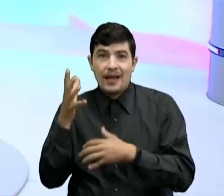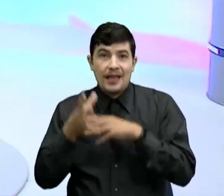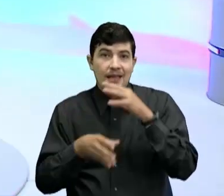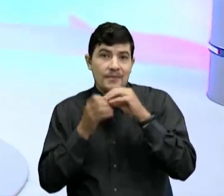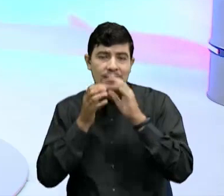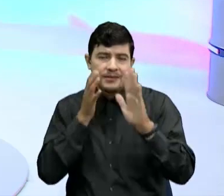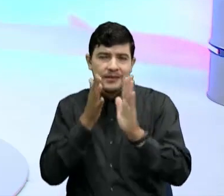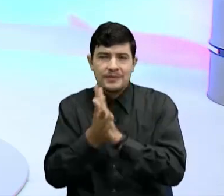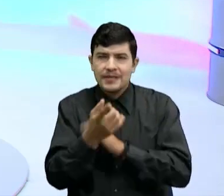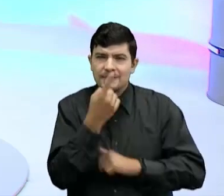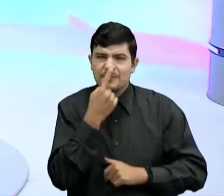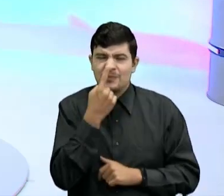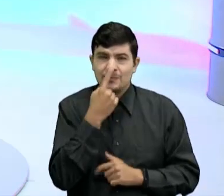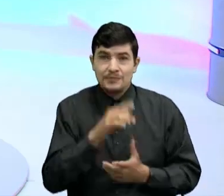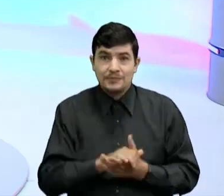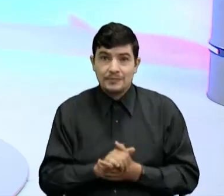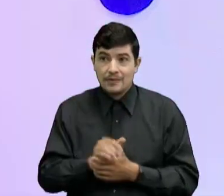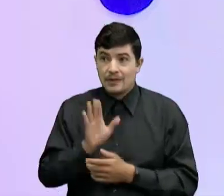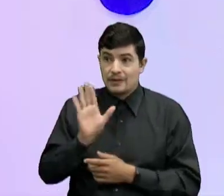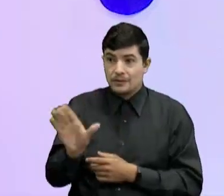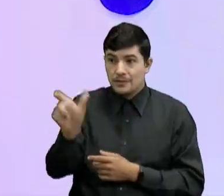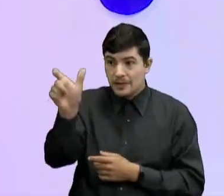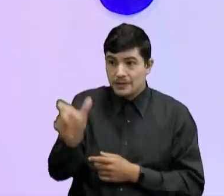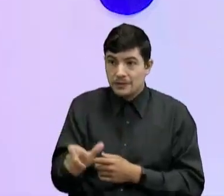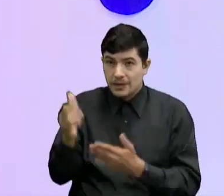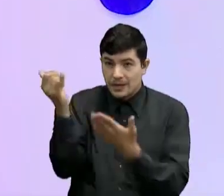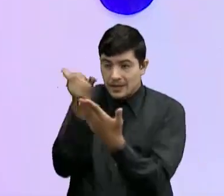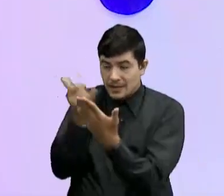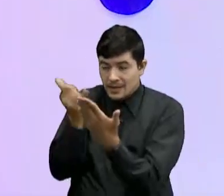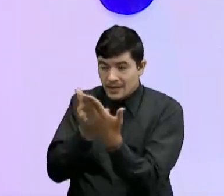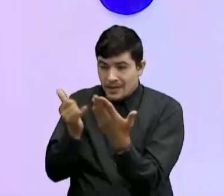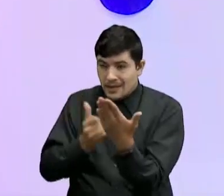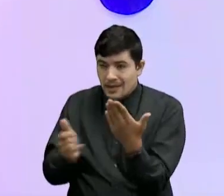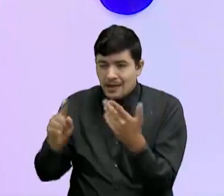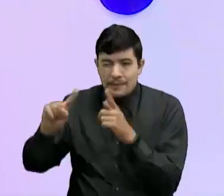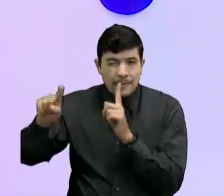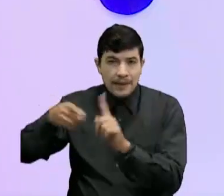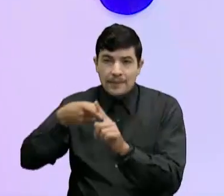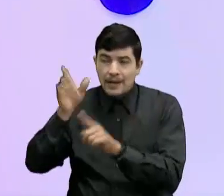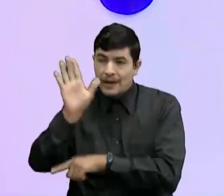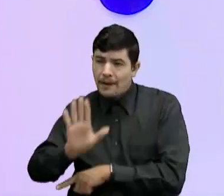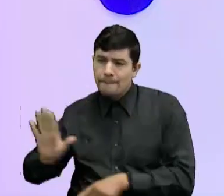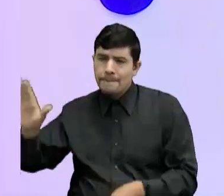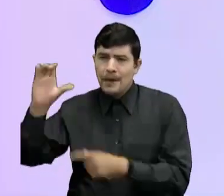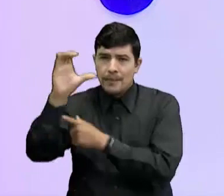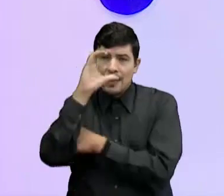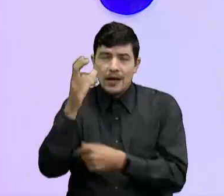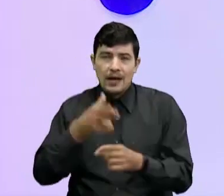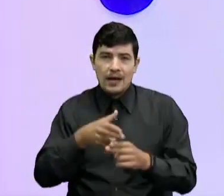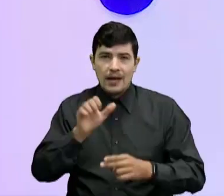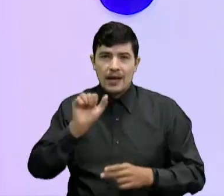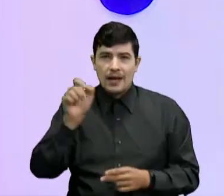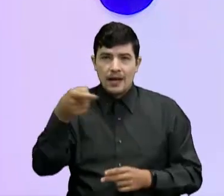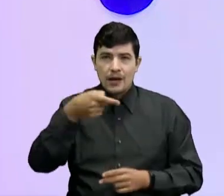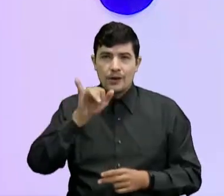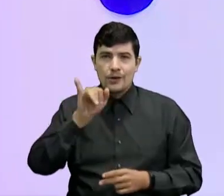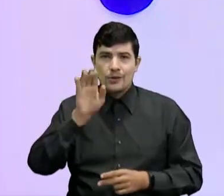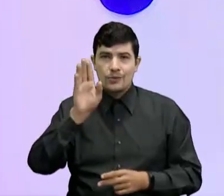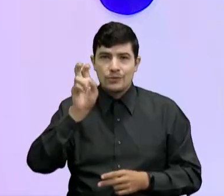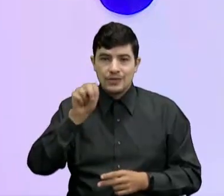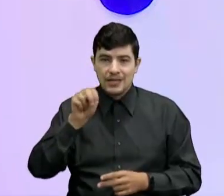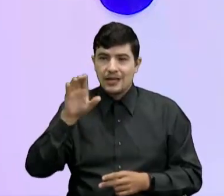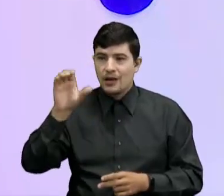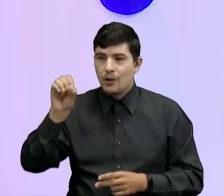curioso La persona que diseñó, que dibujó el primer mapa de Colombia Se llamaba Agustín Codazzi, ¿cierto?